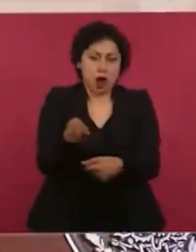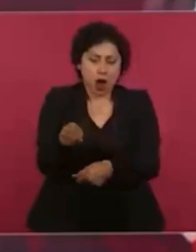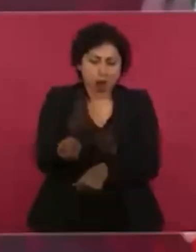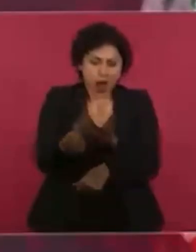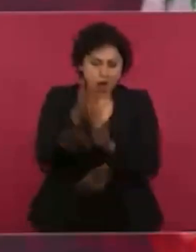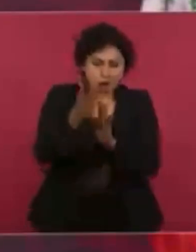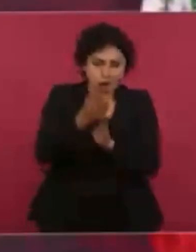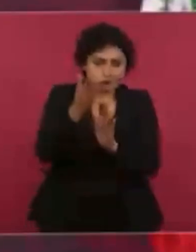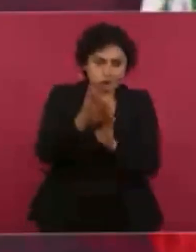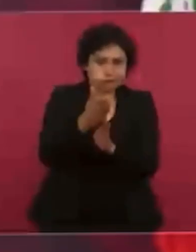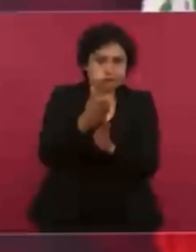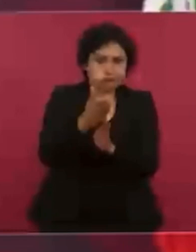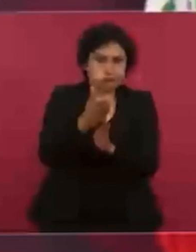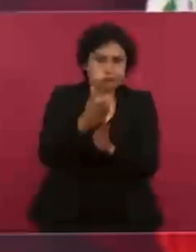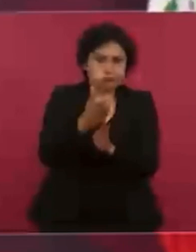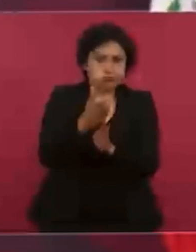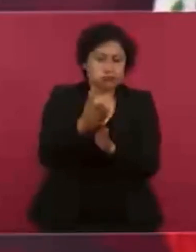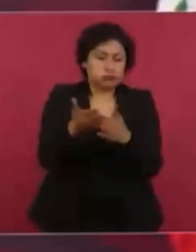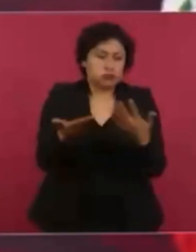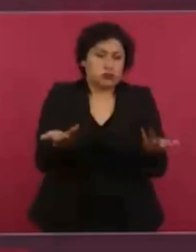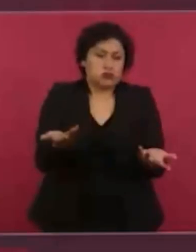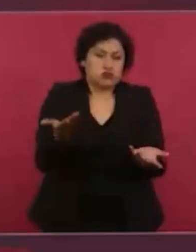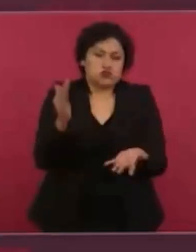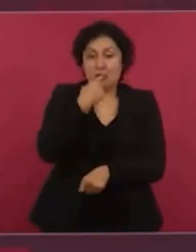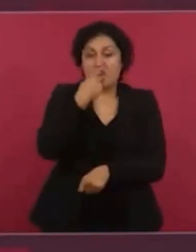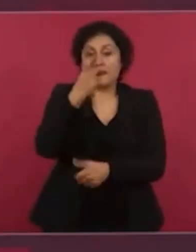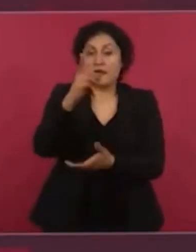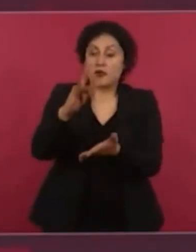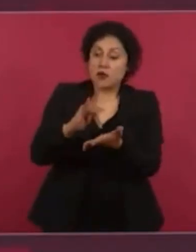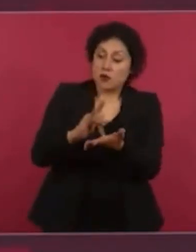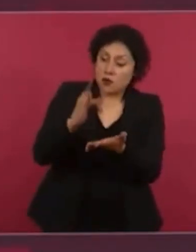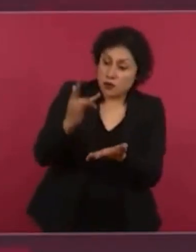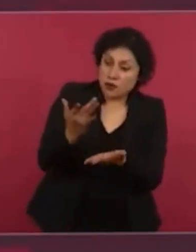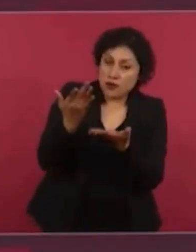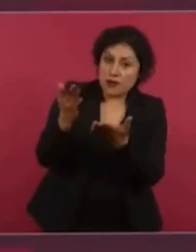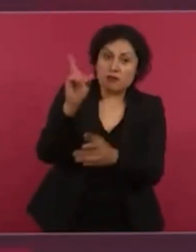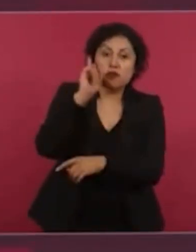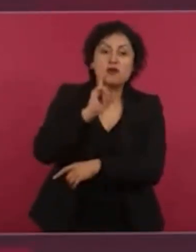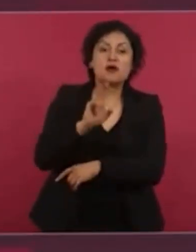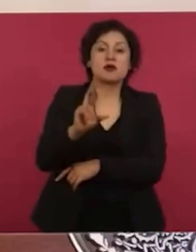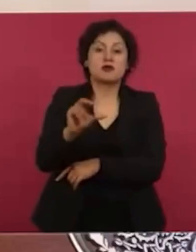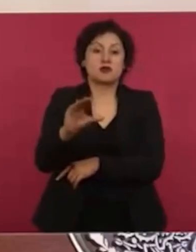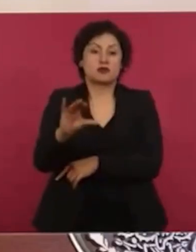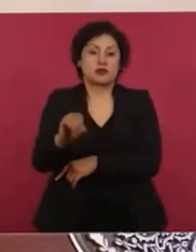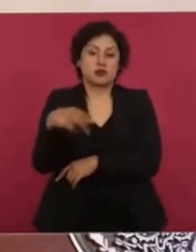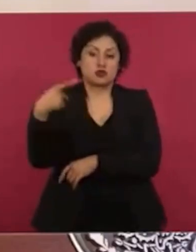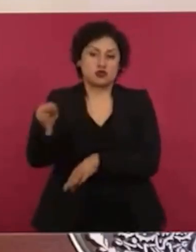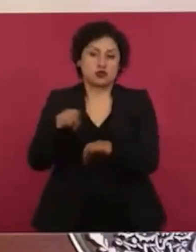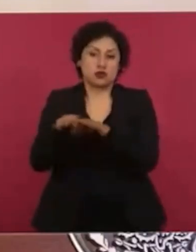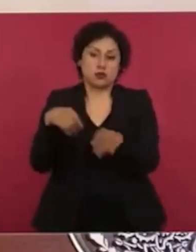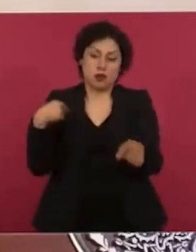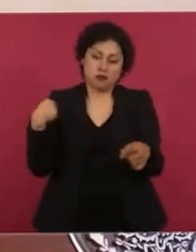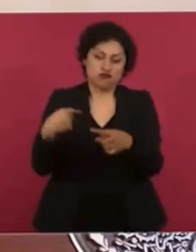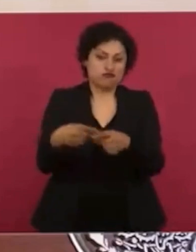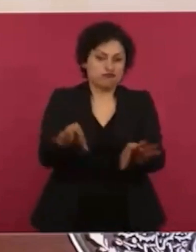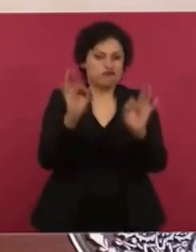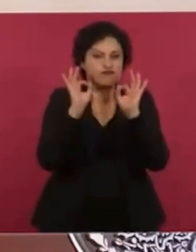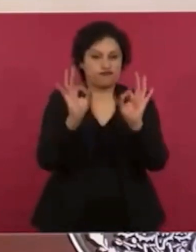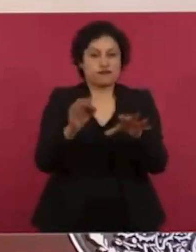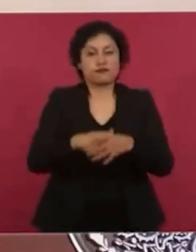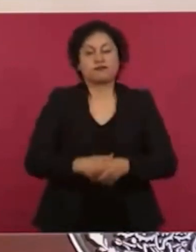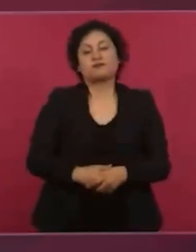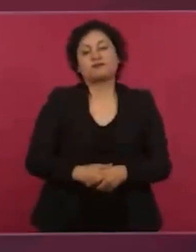refinería, no tengo más que agradecerle a Rocío por su trabajo. Acerca de que